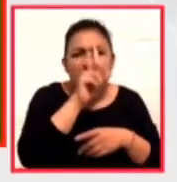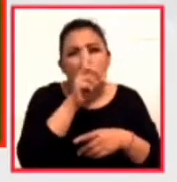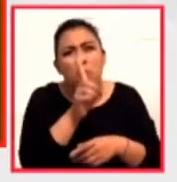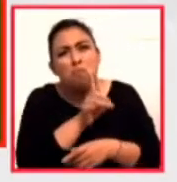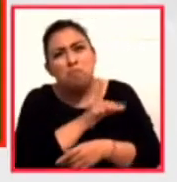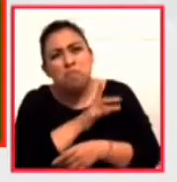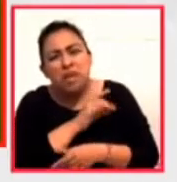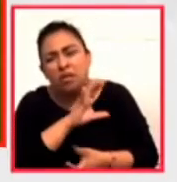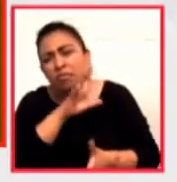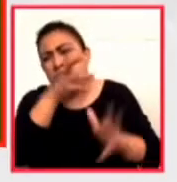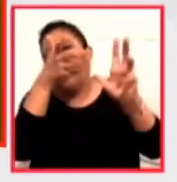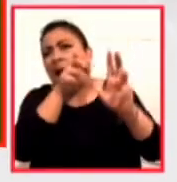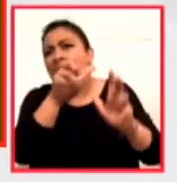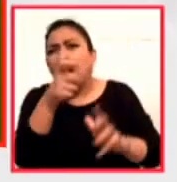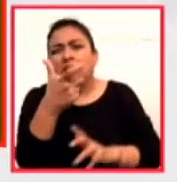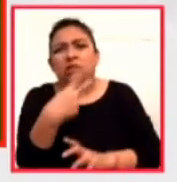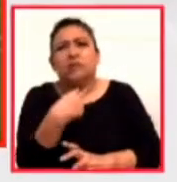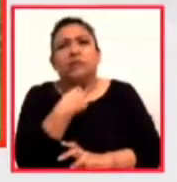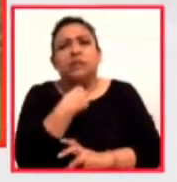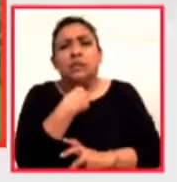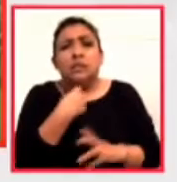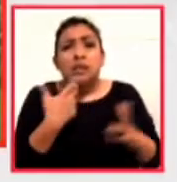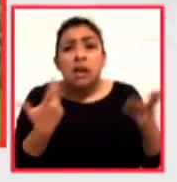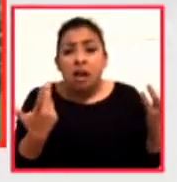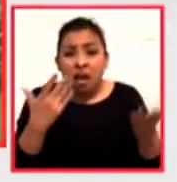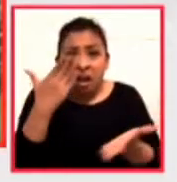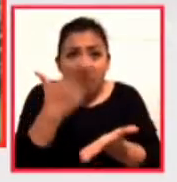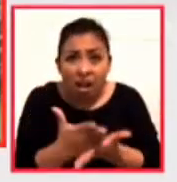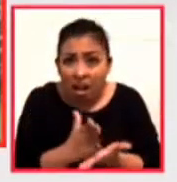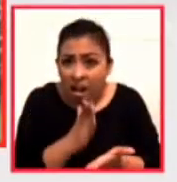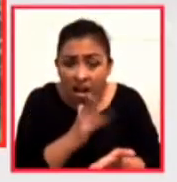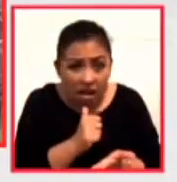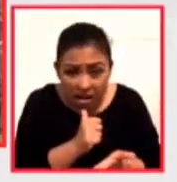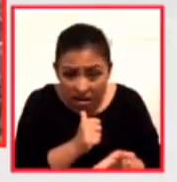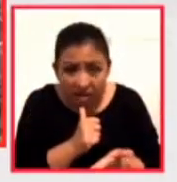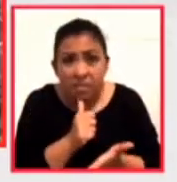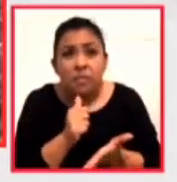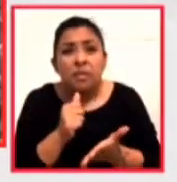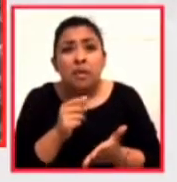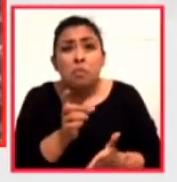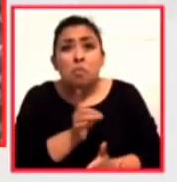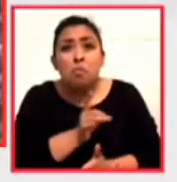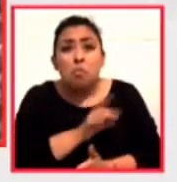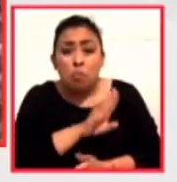al desastre económico, quienes no podemos parar del todo, el miedo a la muerte.